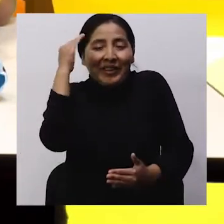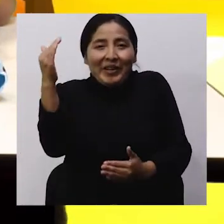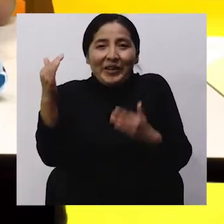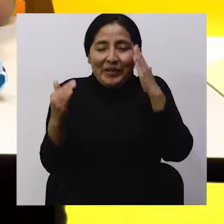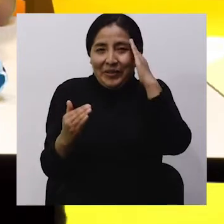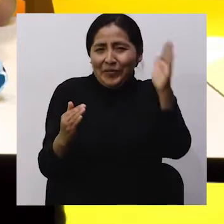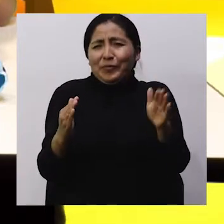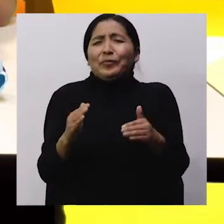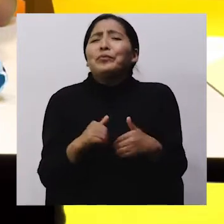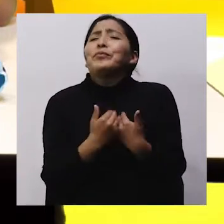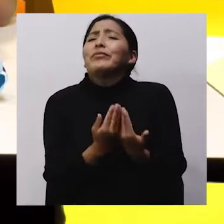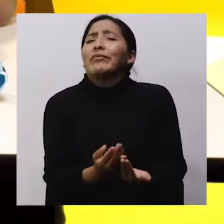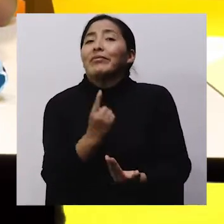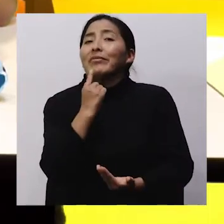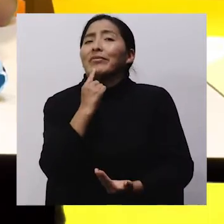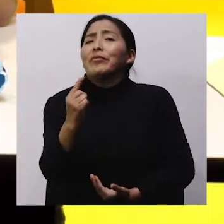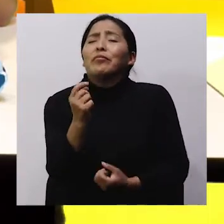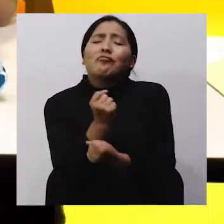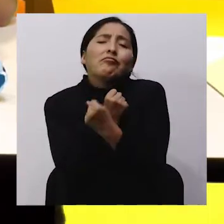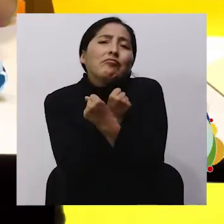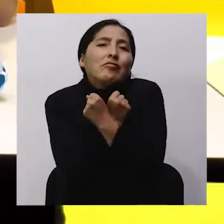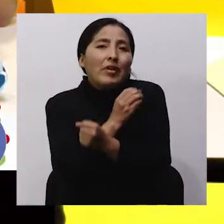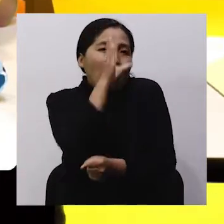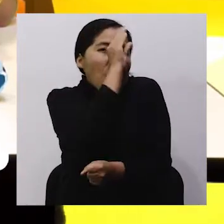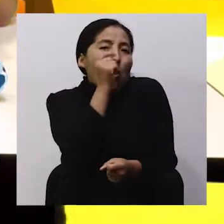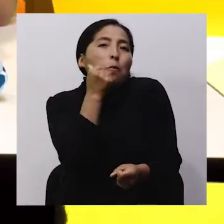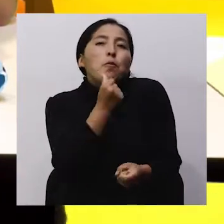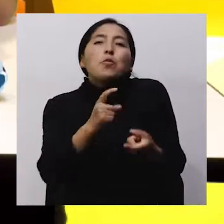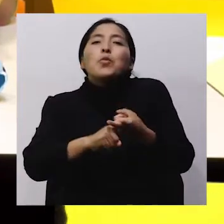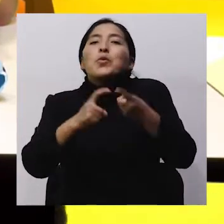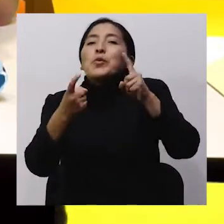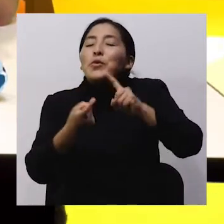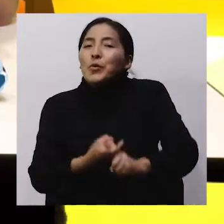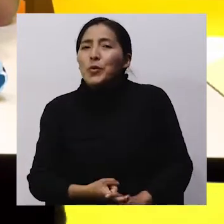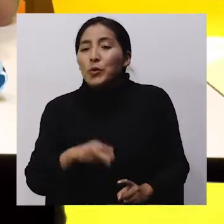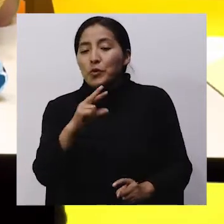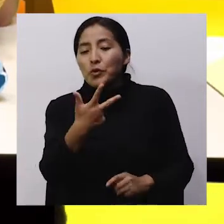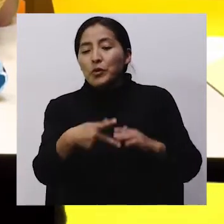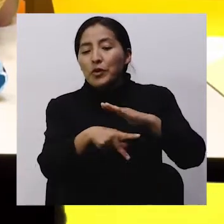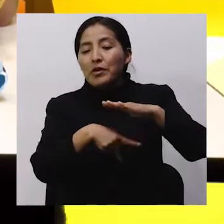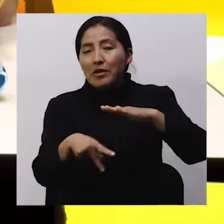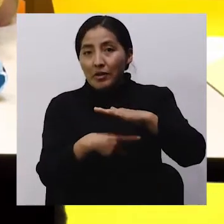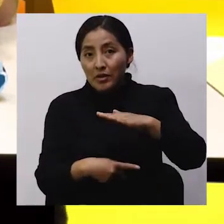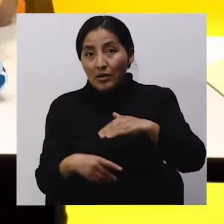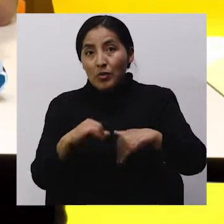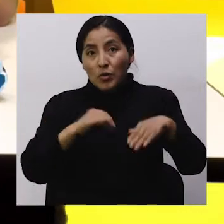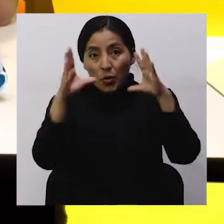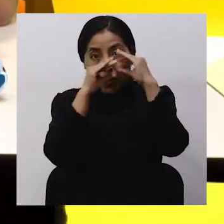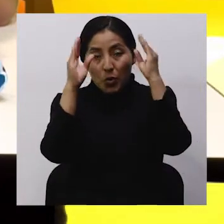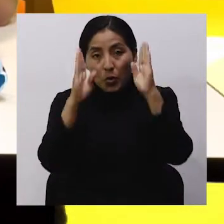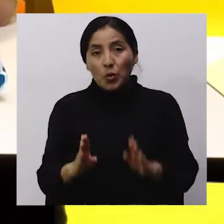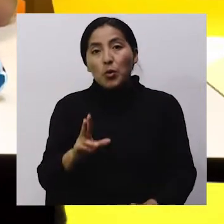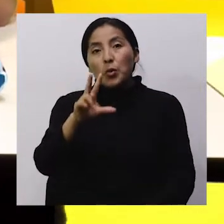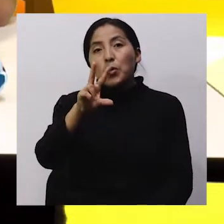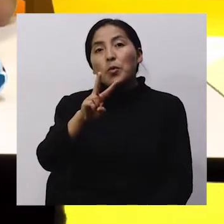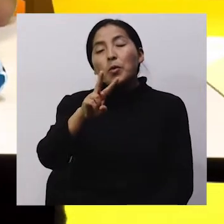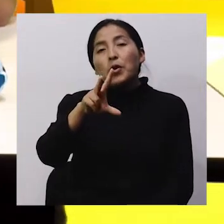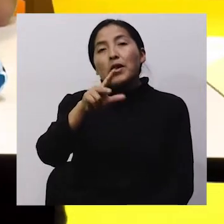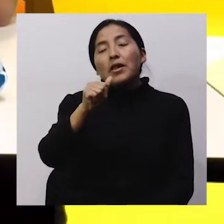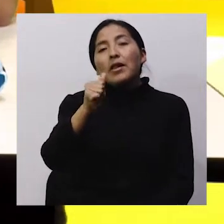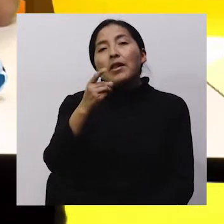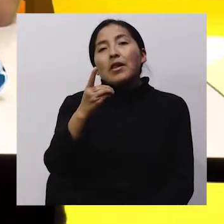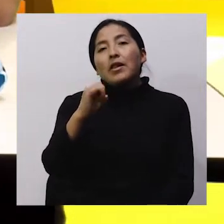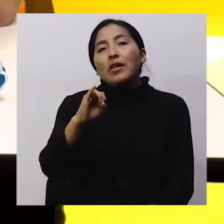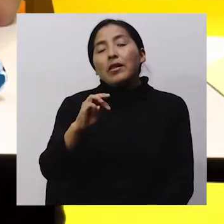Hola, hola, ¿qué tal mis queridas amiguitas y amiguitos de tercero de primaria? Soy el profesor Vladimir